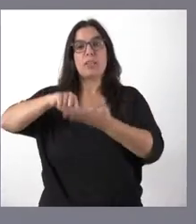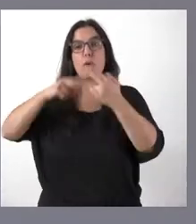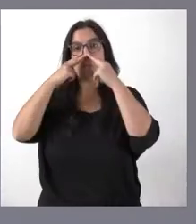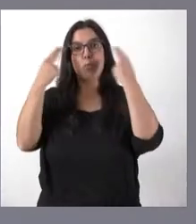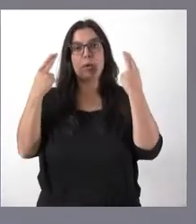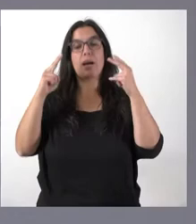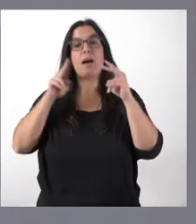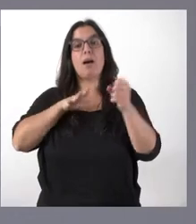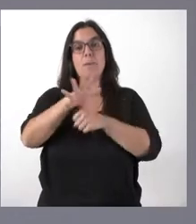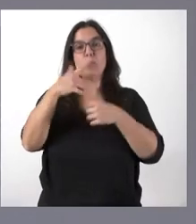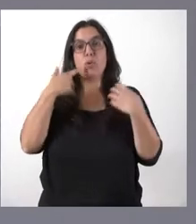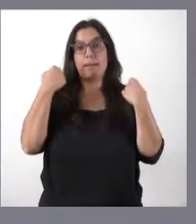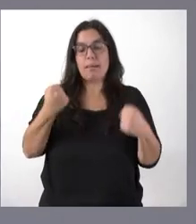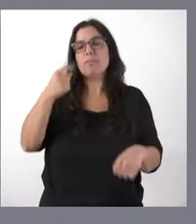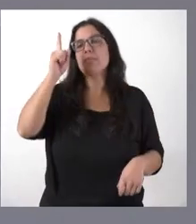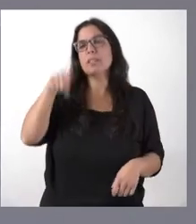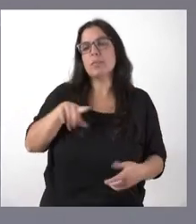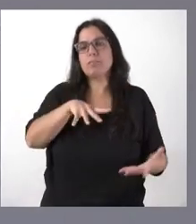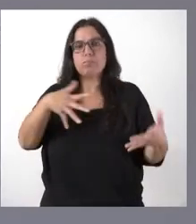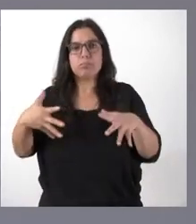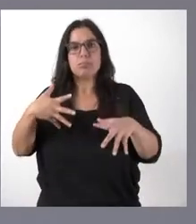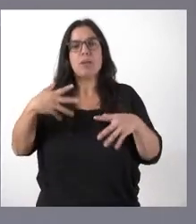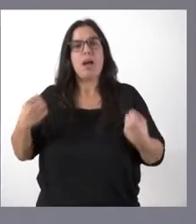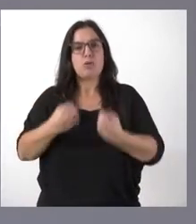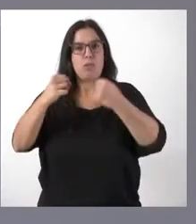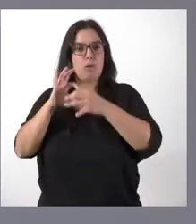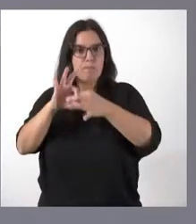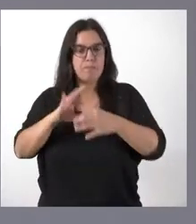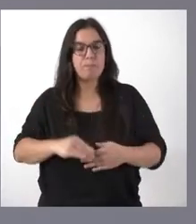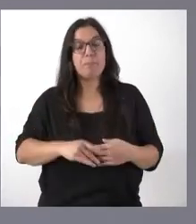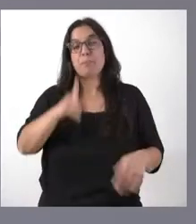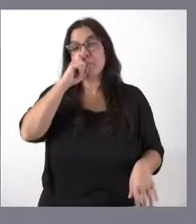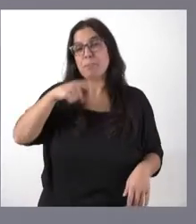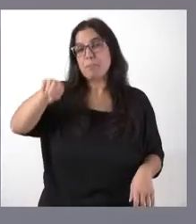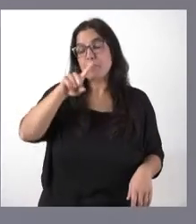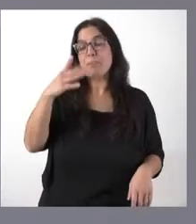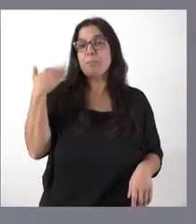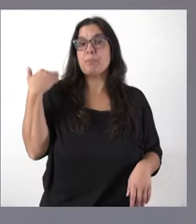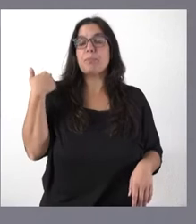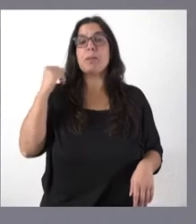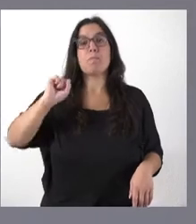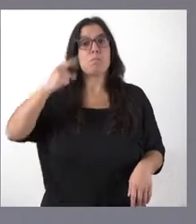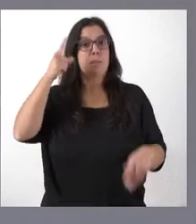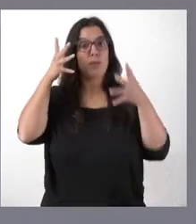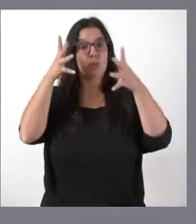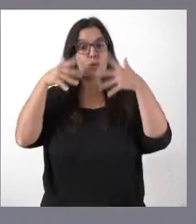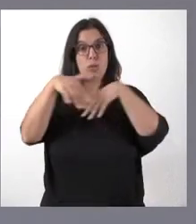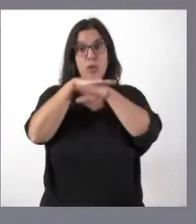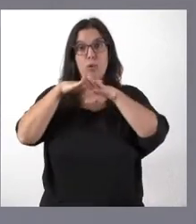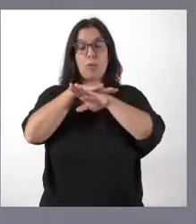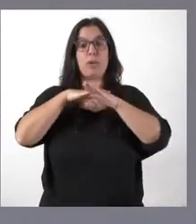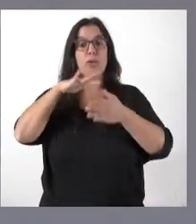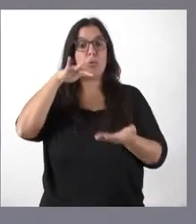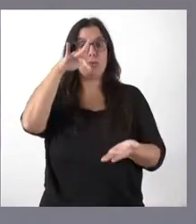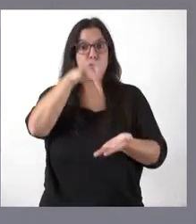energético y desarrollo de actuaciones en la materia. Recordarán ustedes que en el primer Consejo de Gobierno de